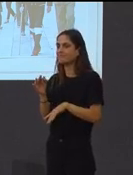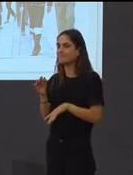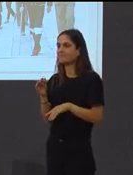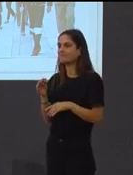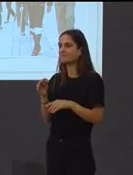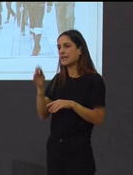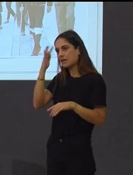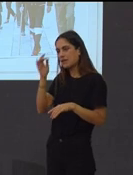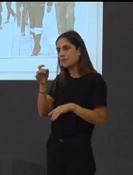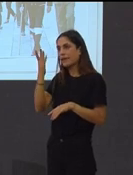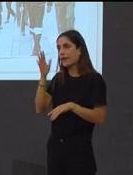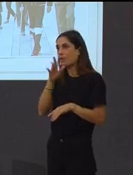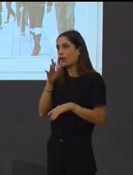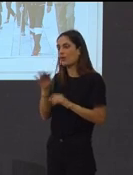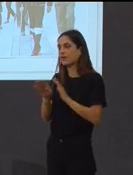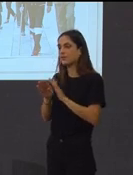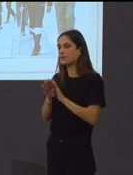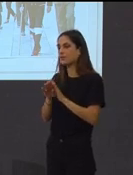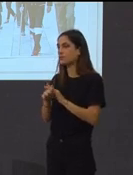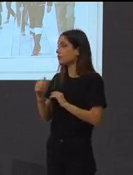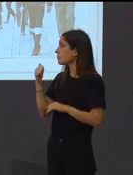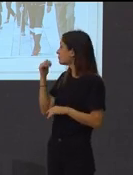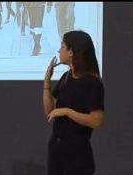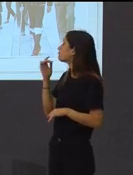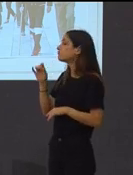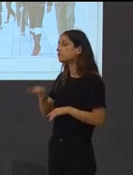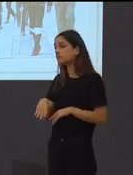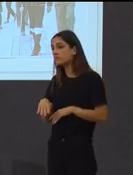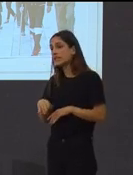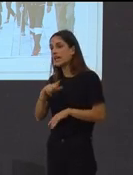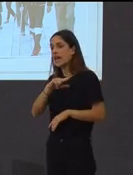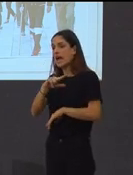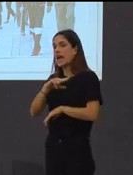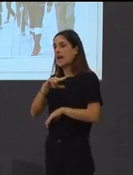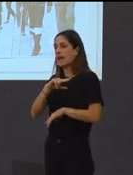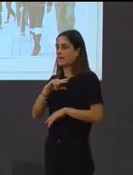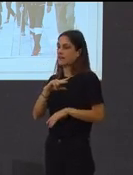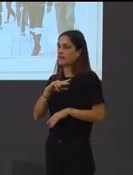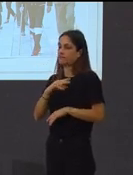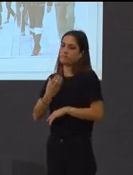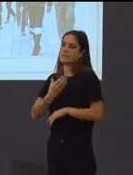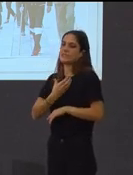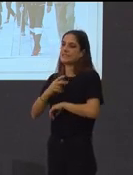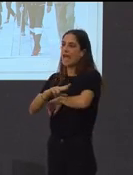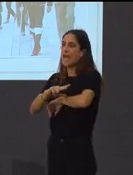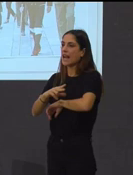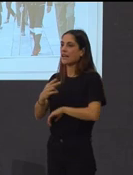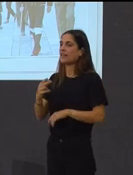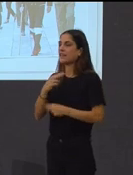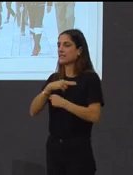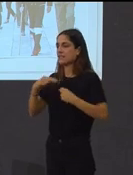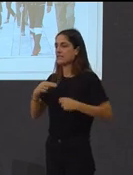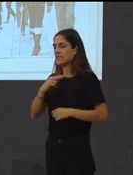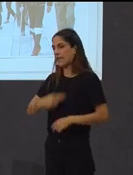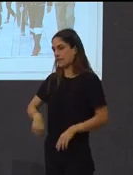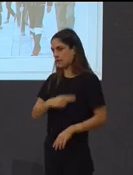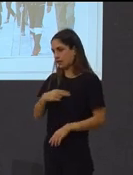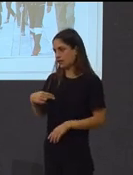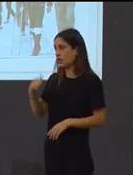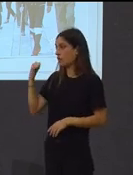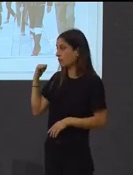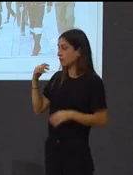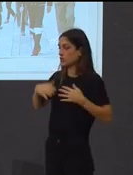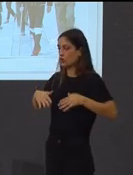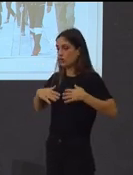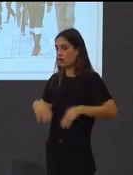sabes quen foi? Foi alcalde de Compostela polo Partido Popular, Xerardo Conde Roa? Sí, vale. Esta foi a indumentaria que levou un